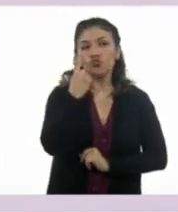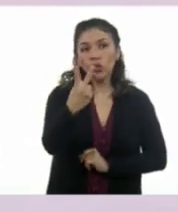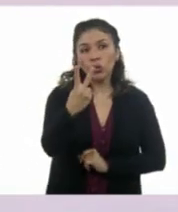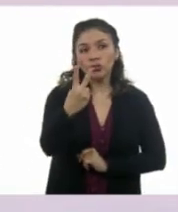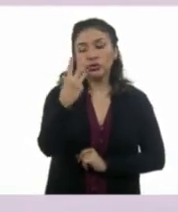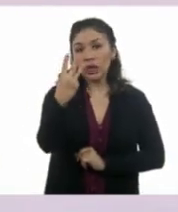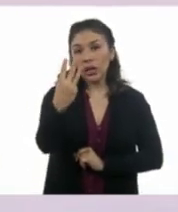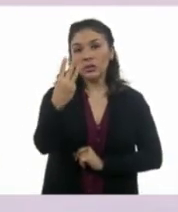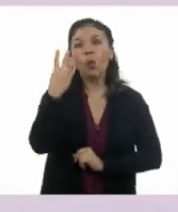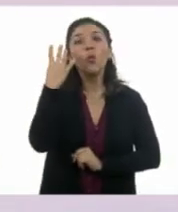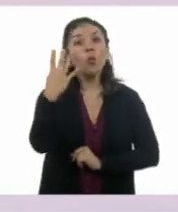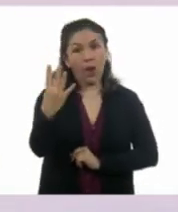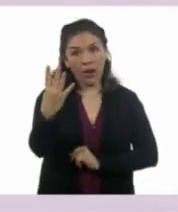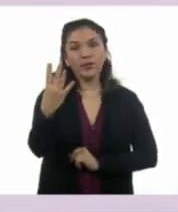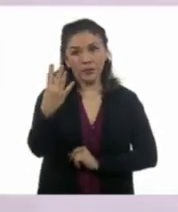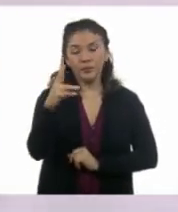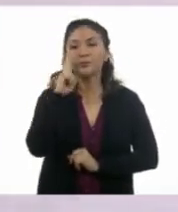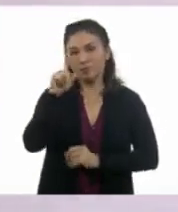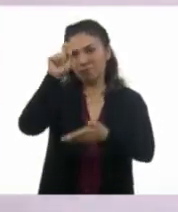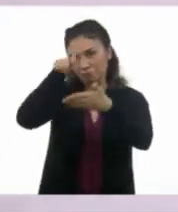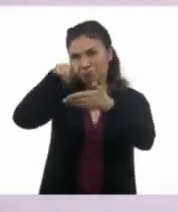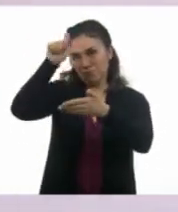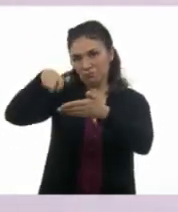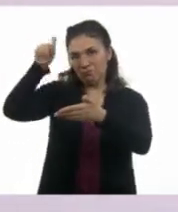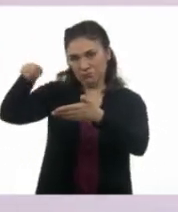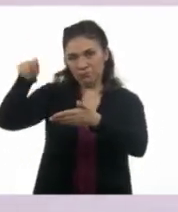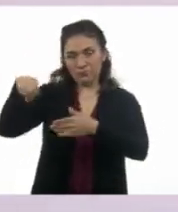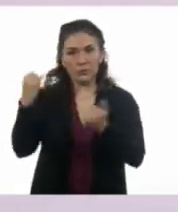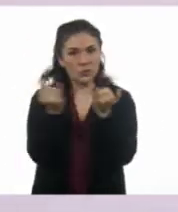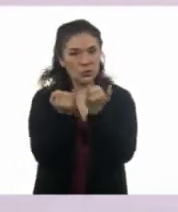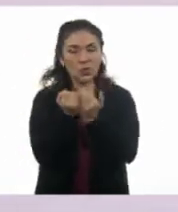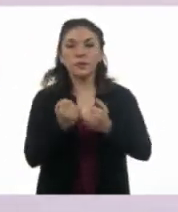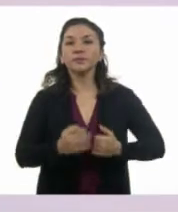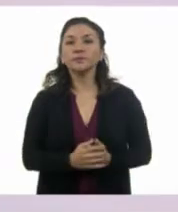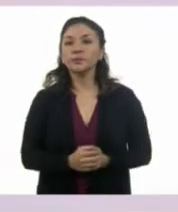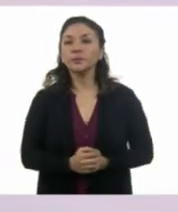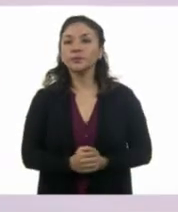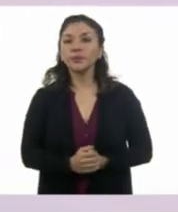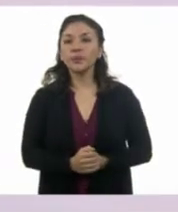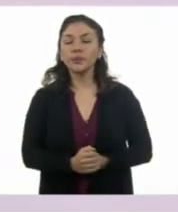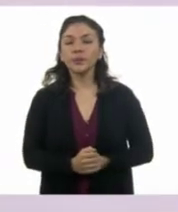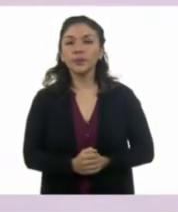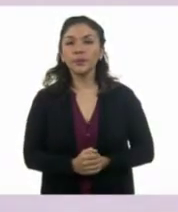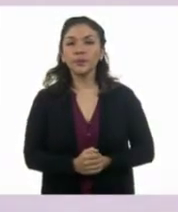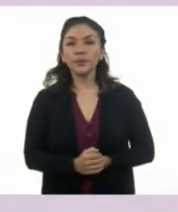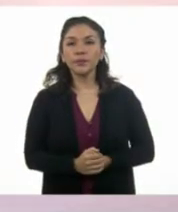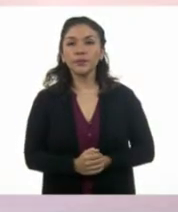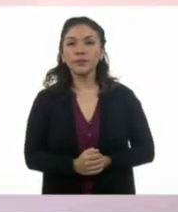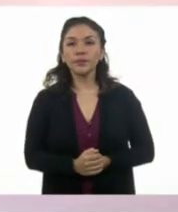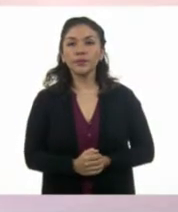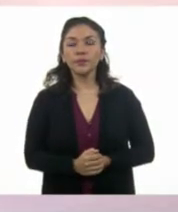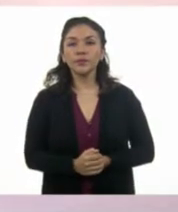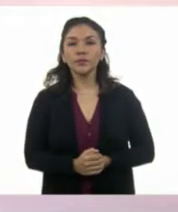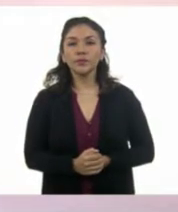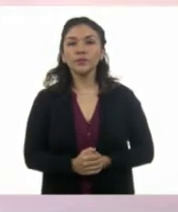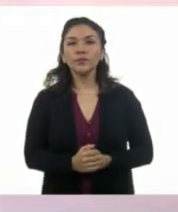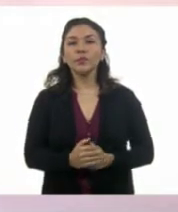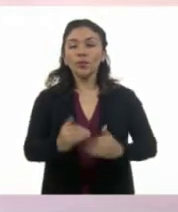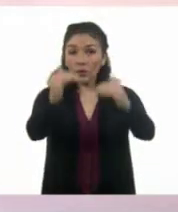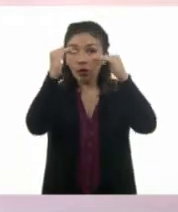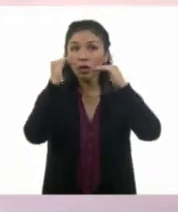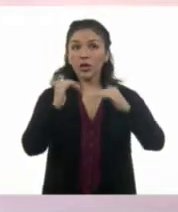dos, tres, cuatro. Vamos a anotar cuatro. Entonces, uno, dos, tres, cuatro. Cuatro personajes.